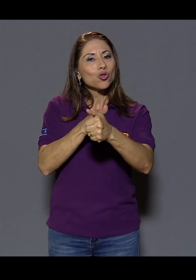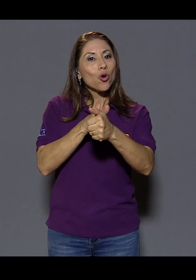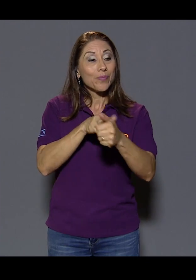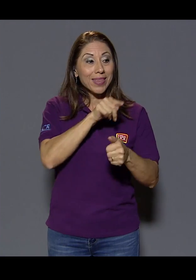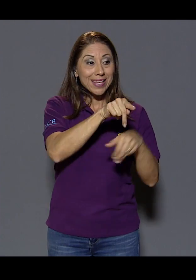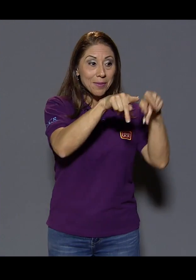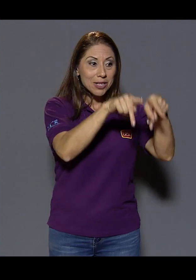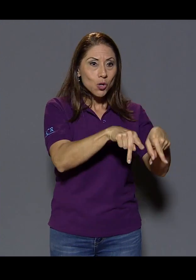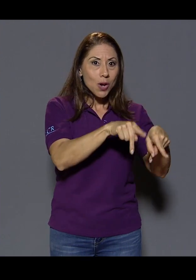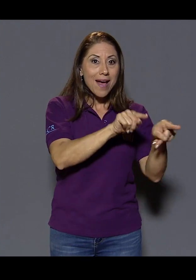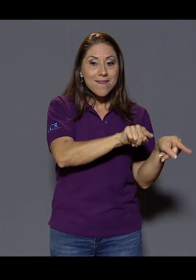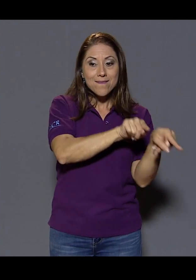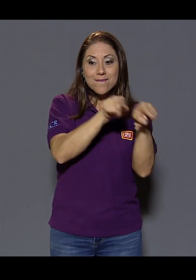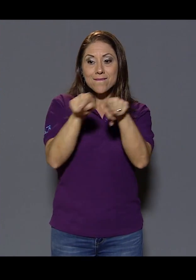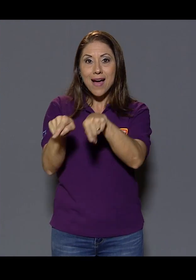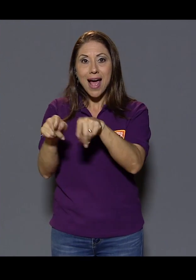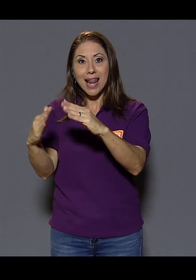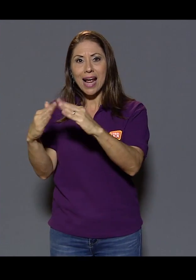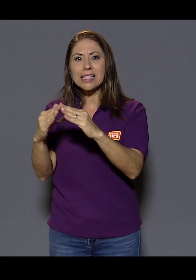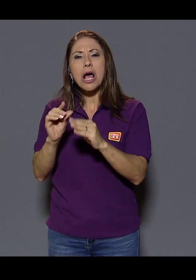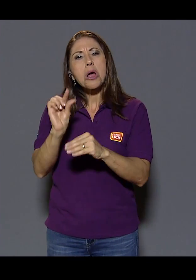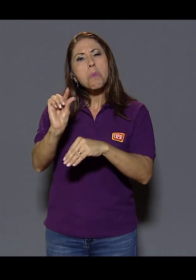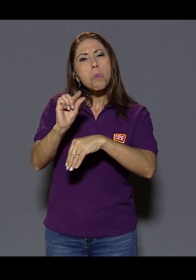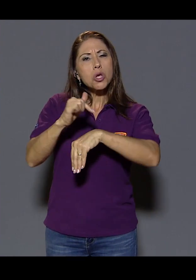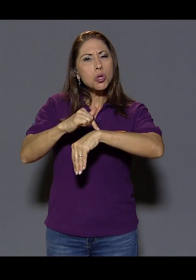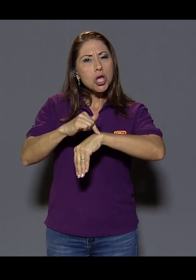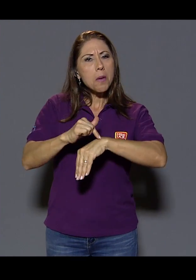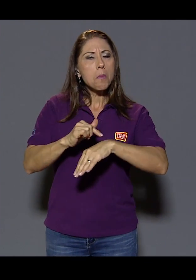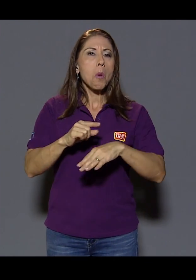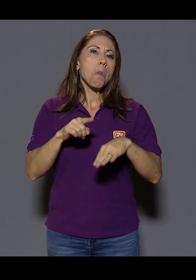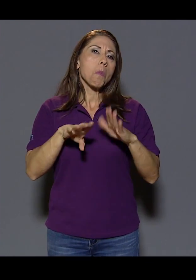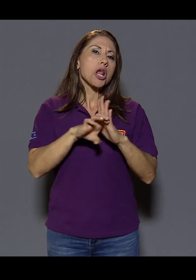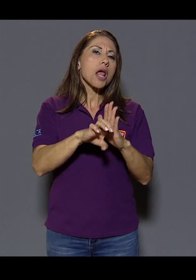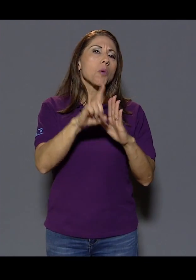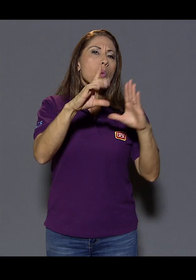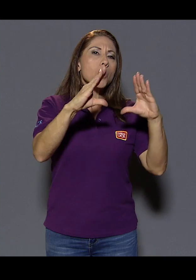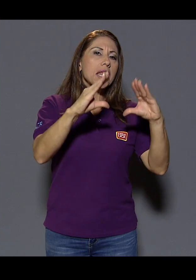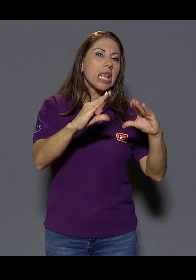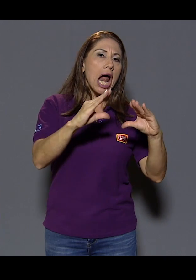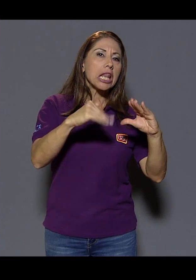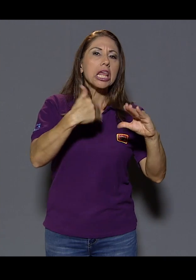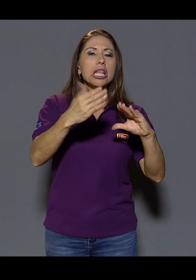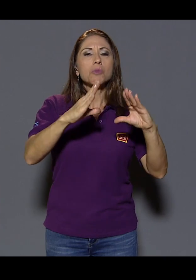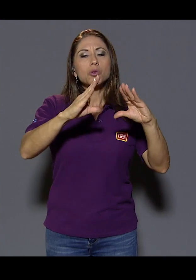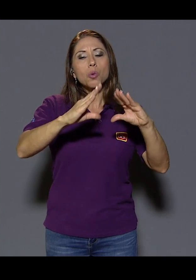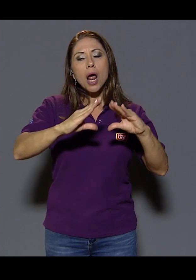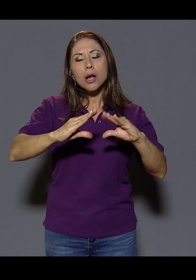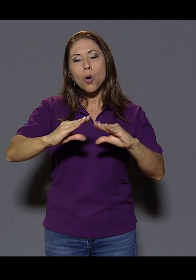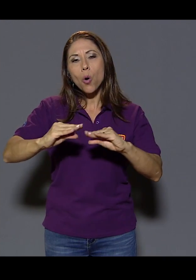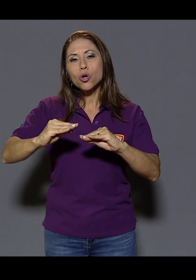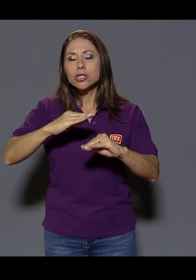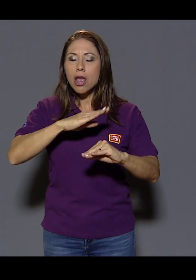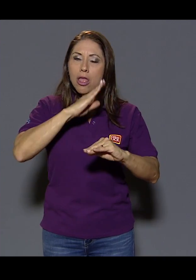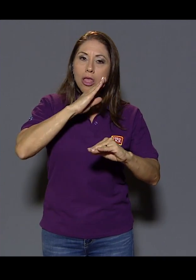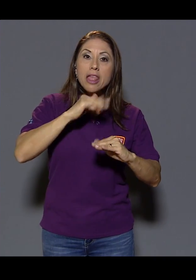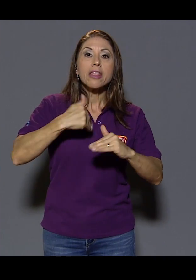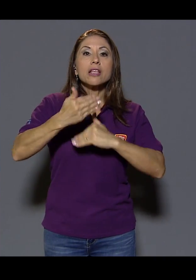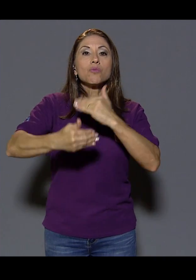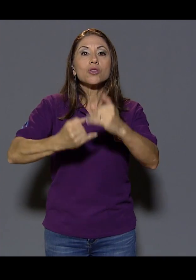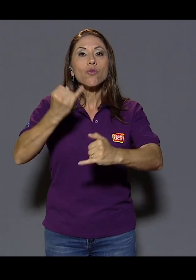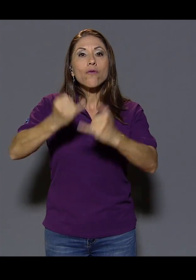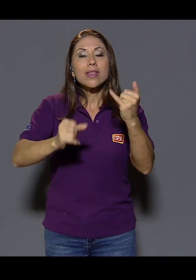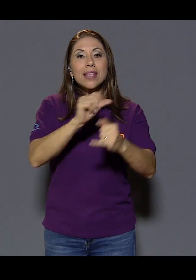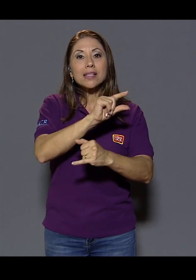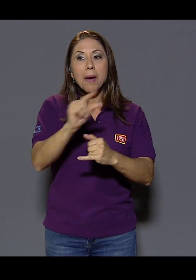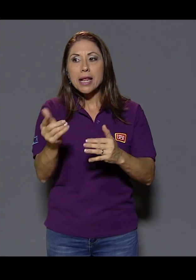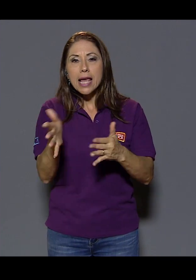de inducción es ir a llevar el usuario a la casa por ratitos. Al principio solo una tarde, después que pase una noche, un fin